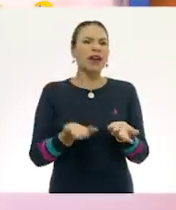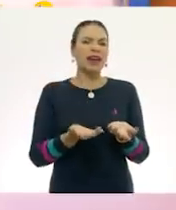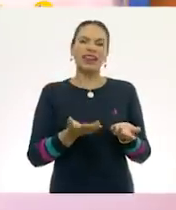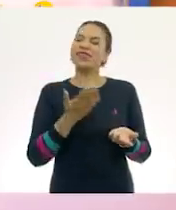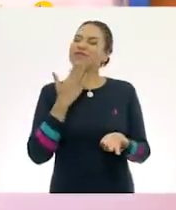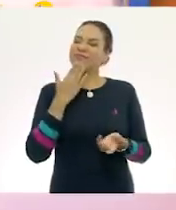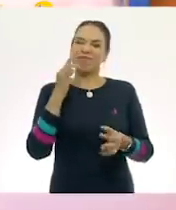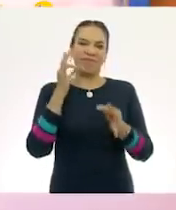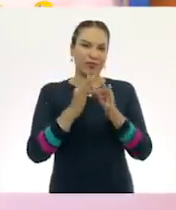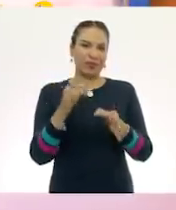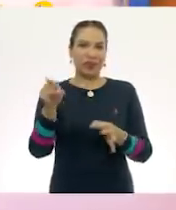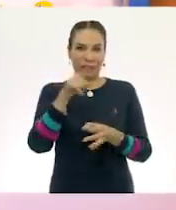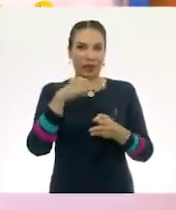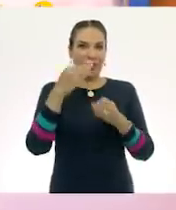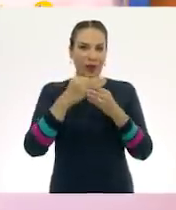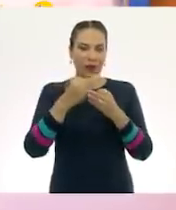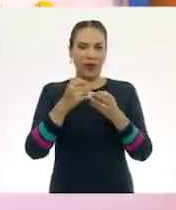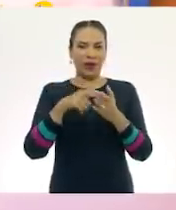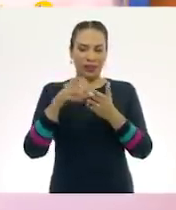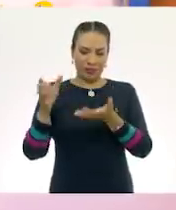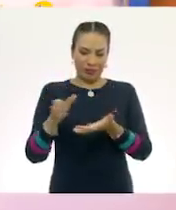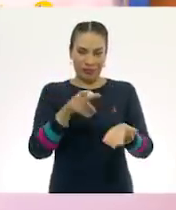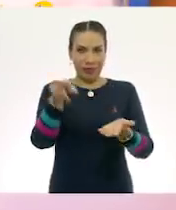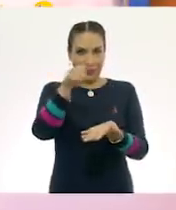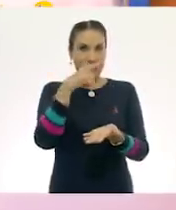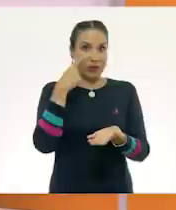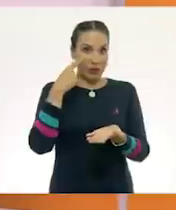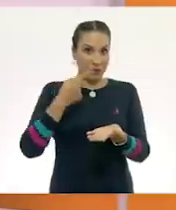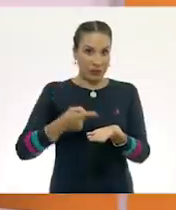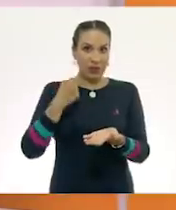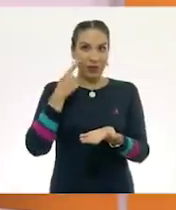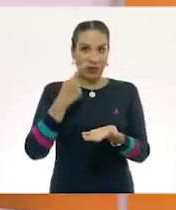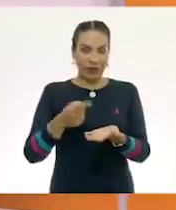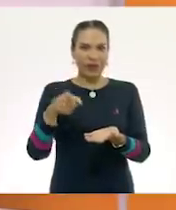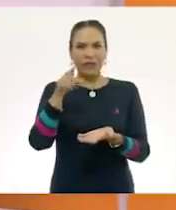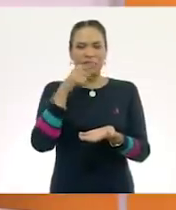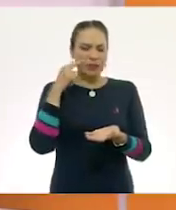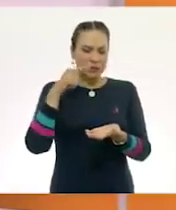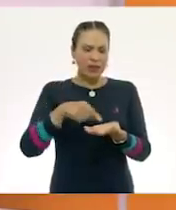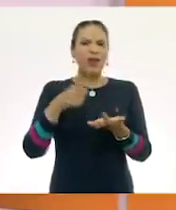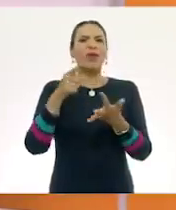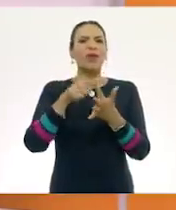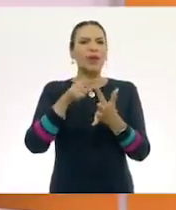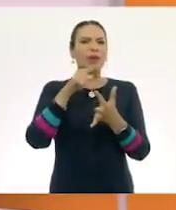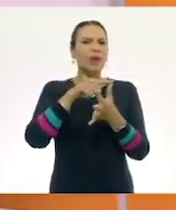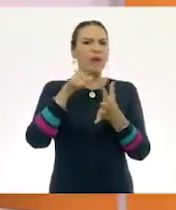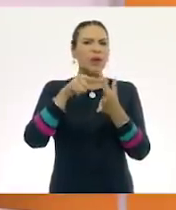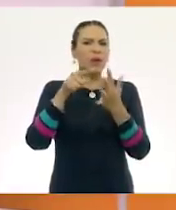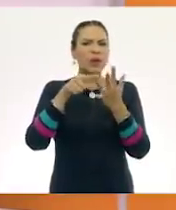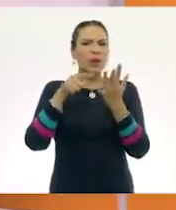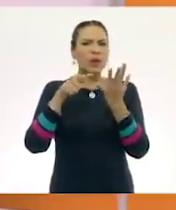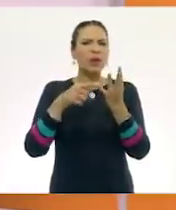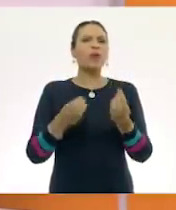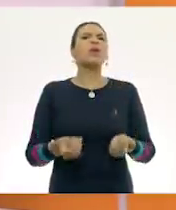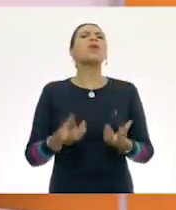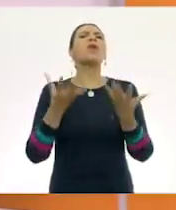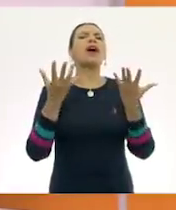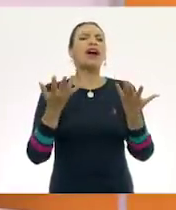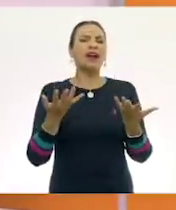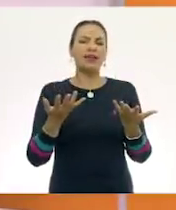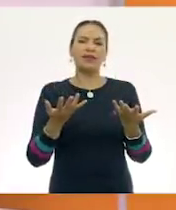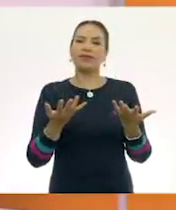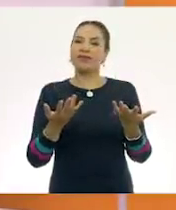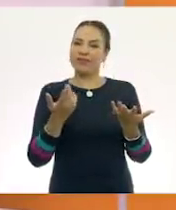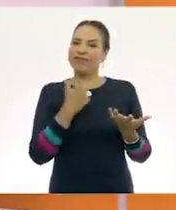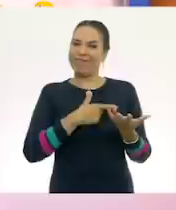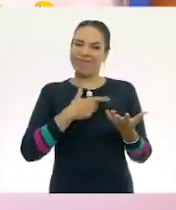Perfecto. Entonces vamos a ir enseñándolos. ¿Y te parece si contamos cuántos juguetes son? Nos